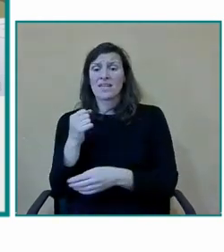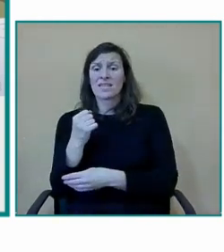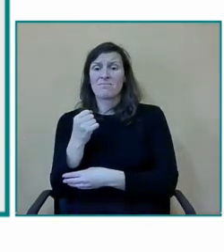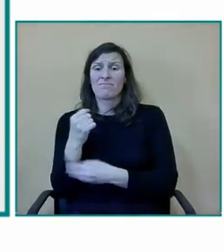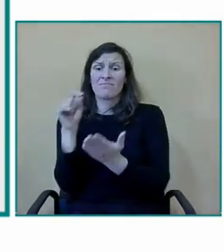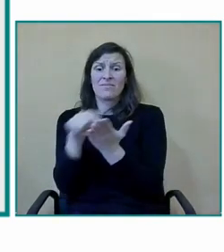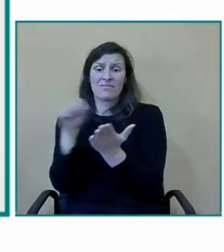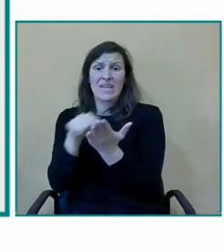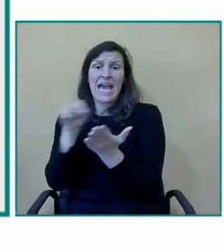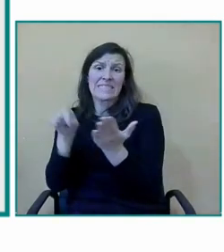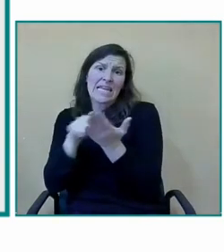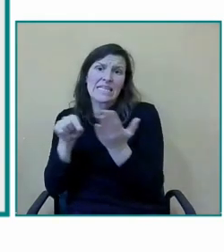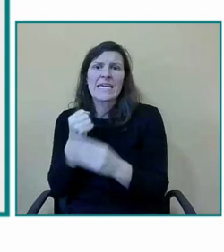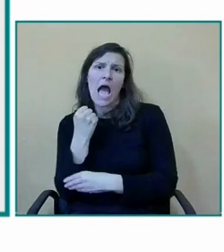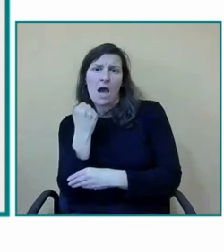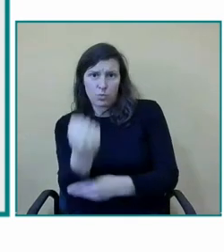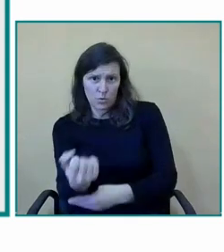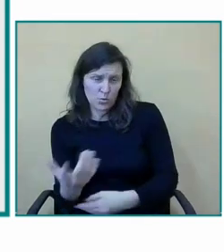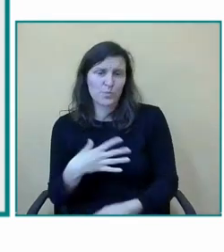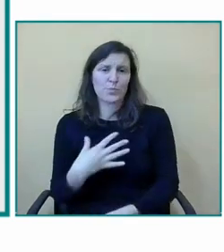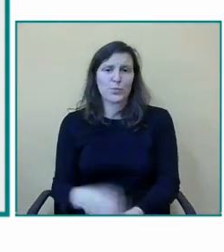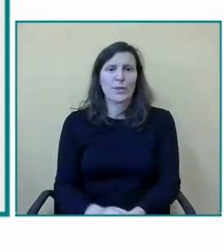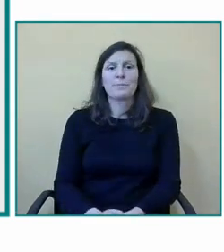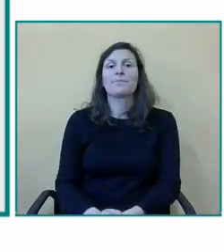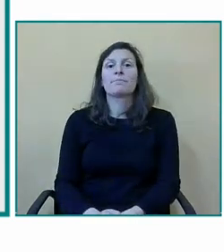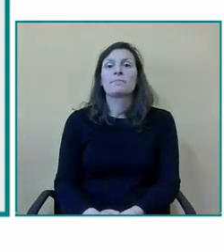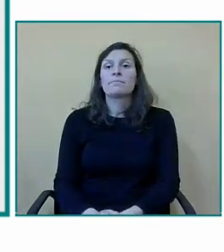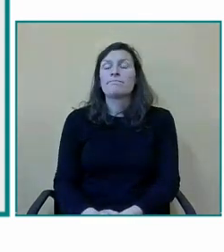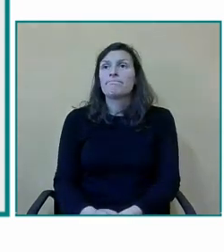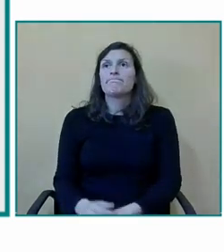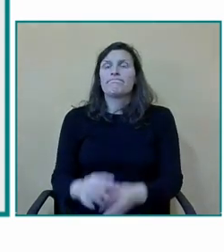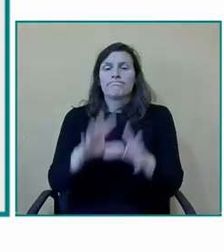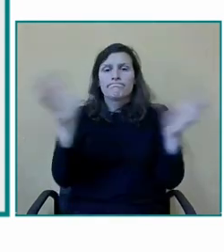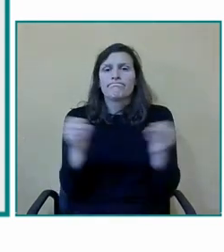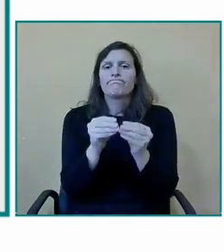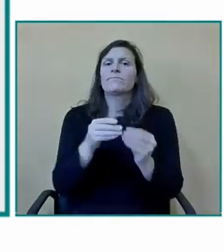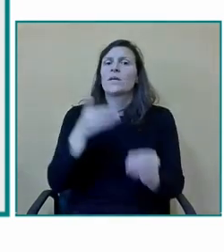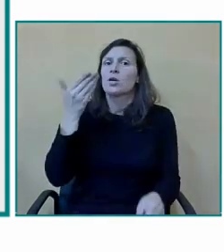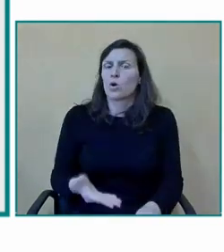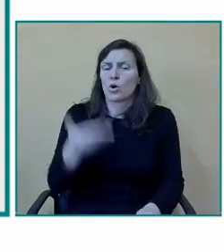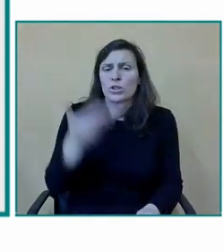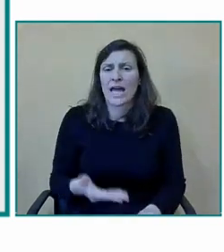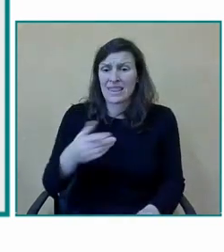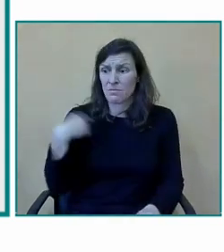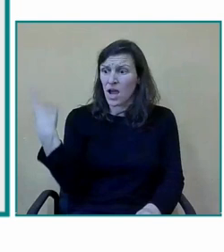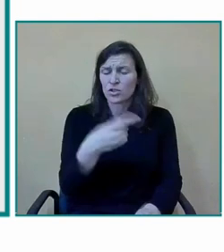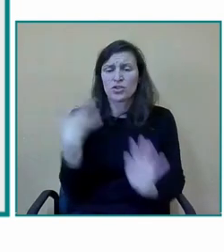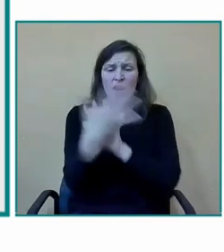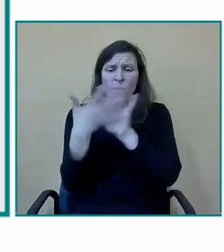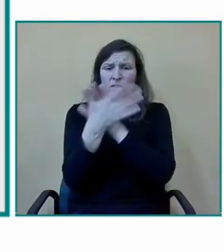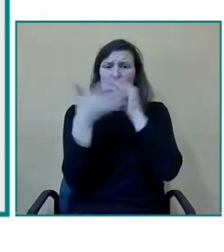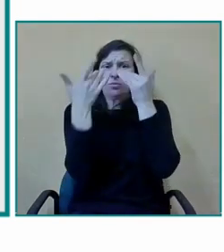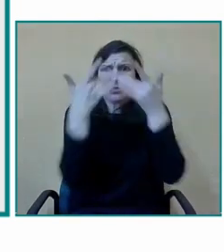escrita y la importancia destacar la importancia de la difusión de la lengua de signos en nuestro centro